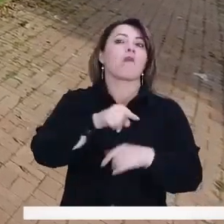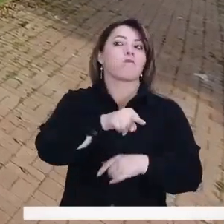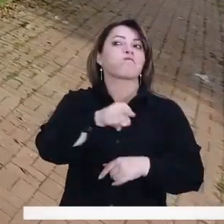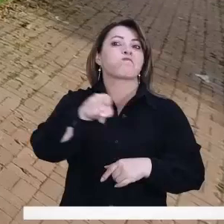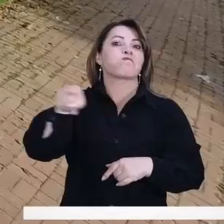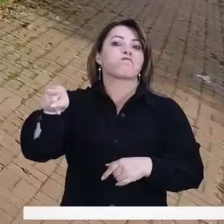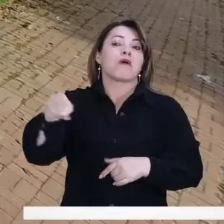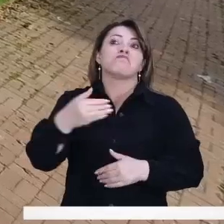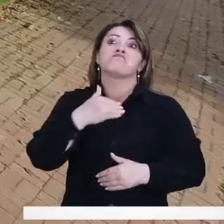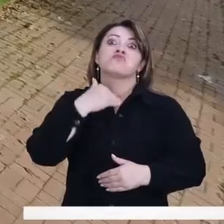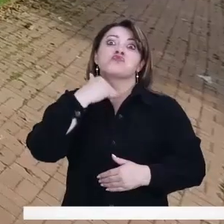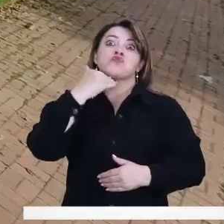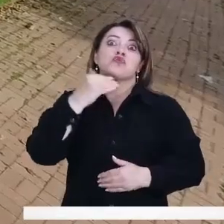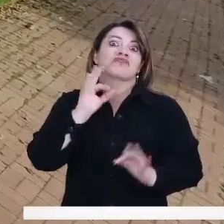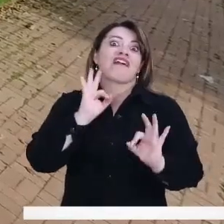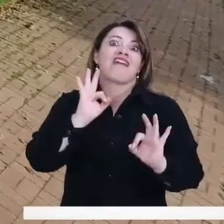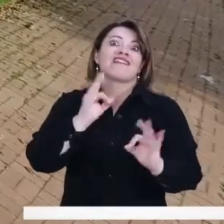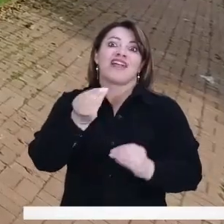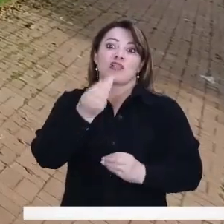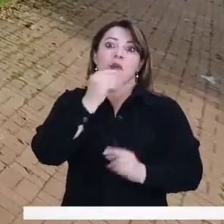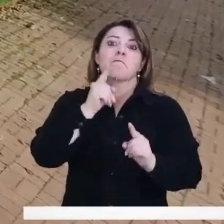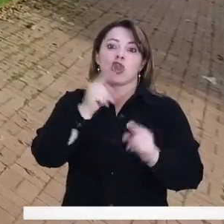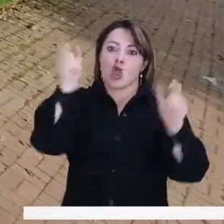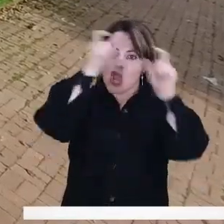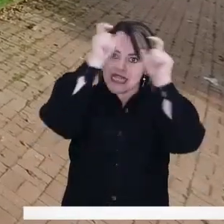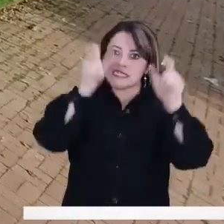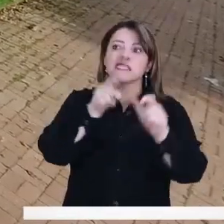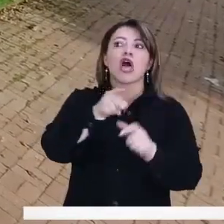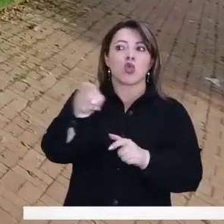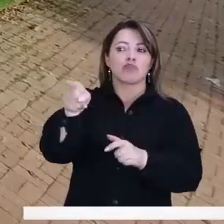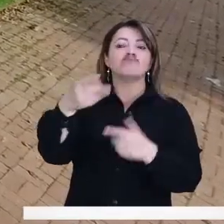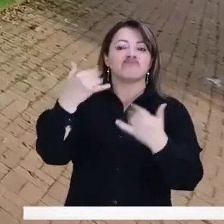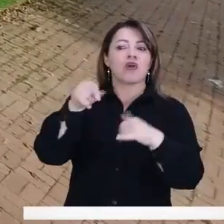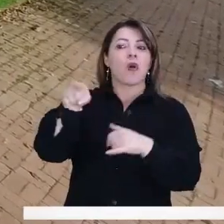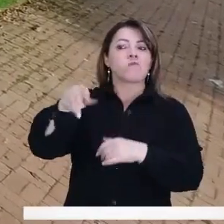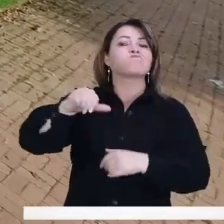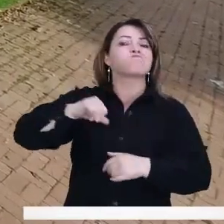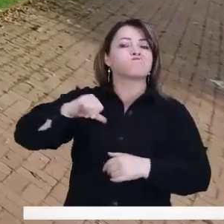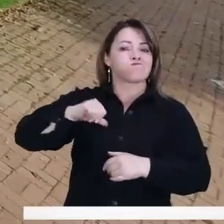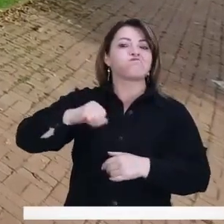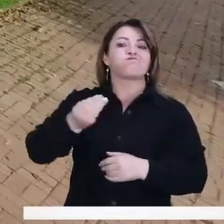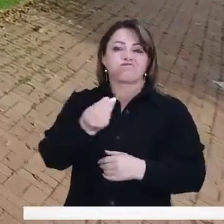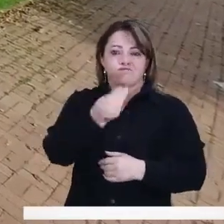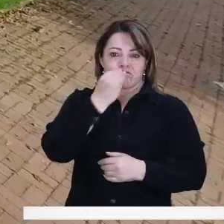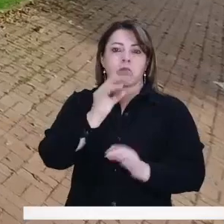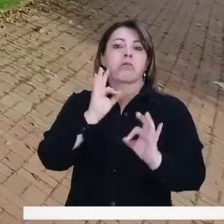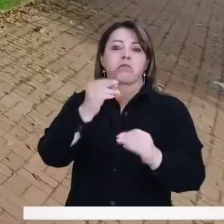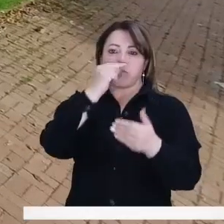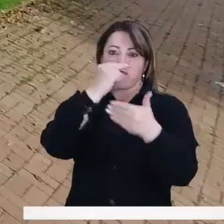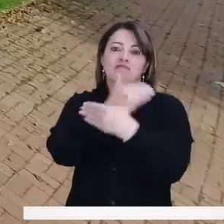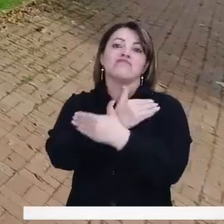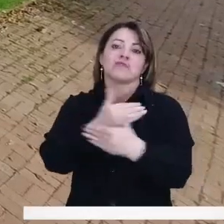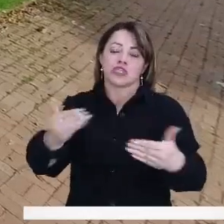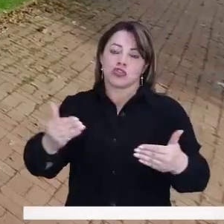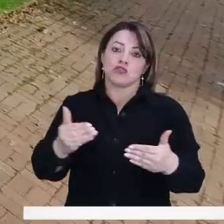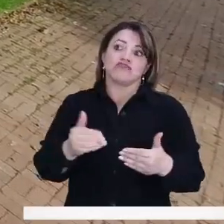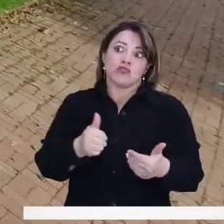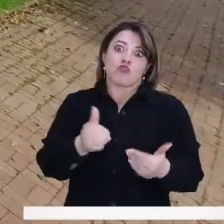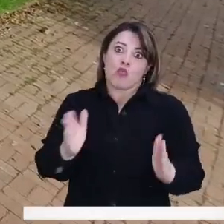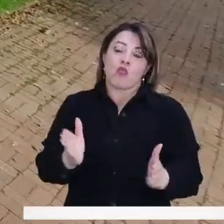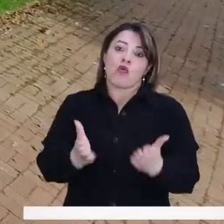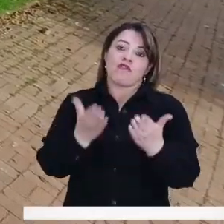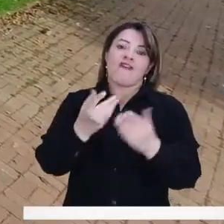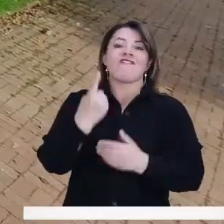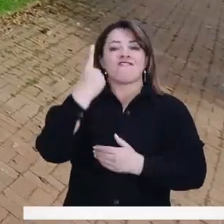está integral. No sé qué tan balanceada y de dónde provienen los alimentos, pero esa parte ya está... Ellos la han manejado bien, han hecho